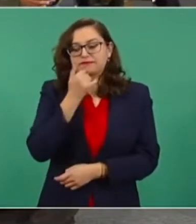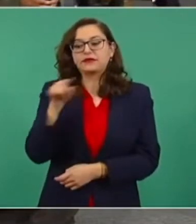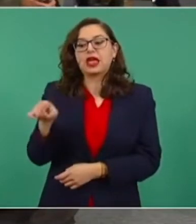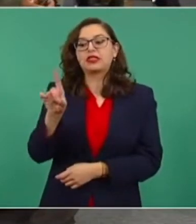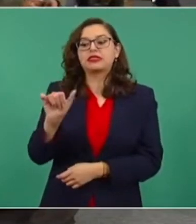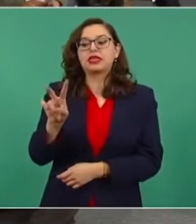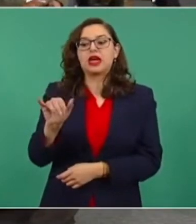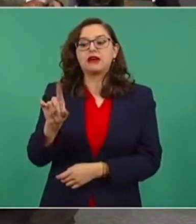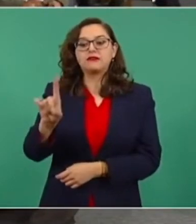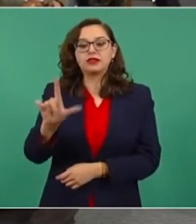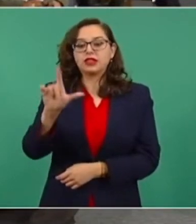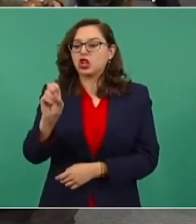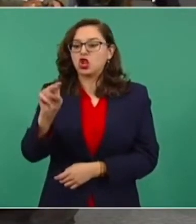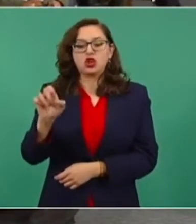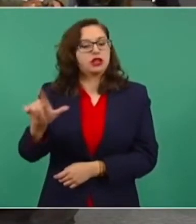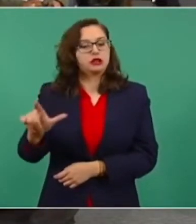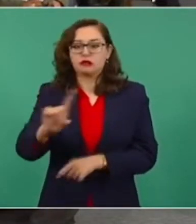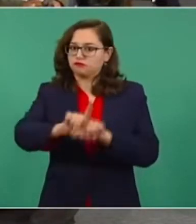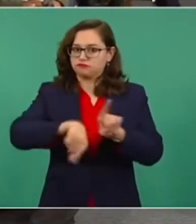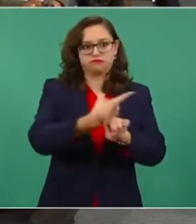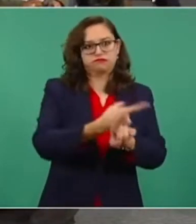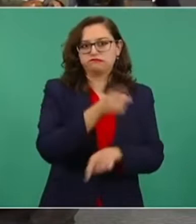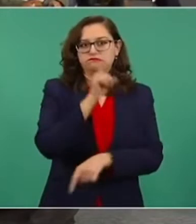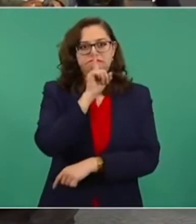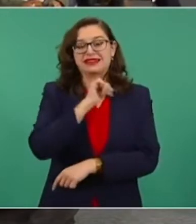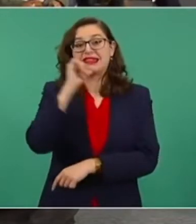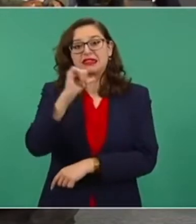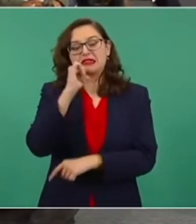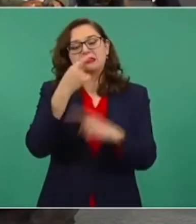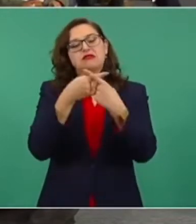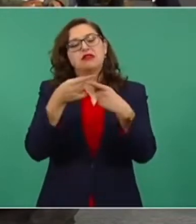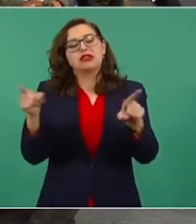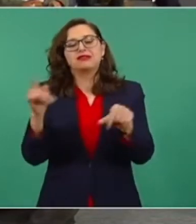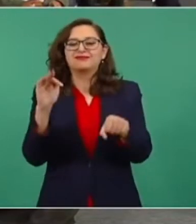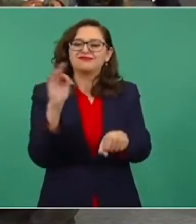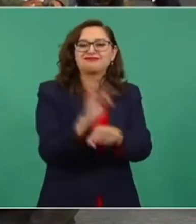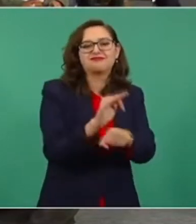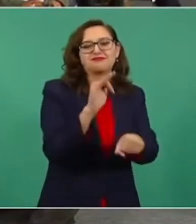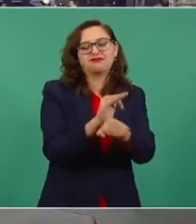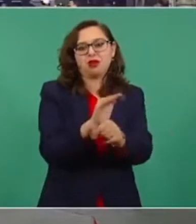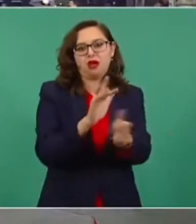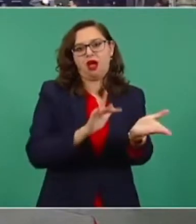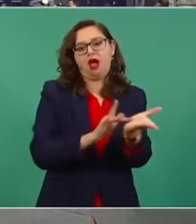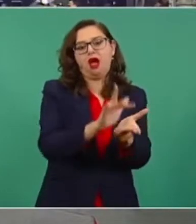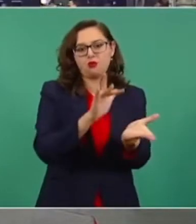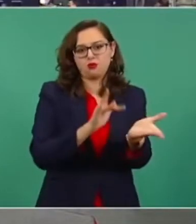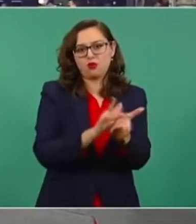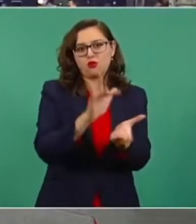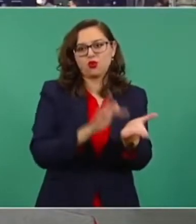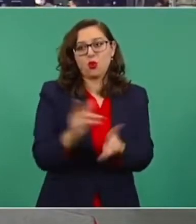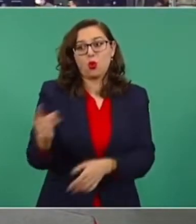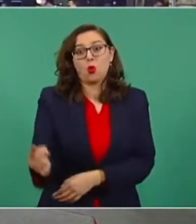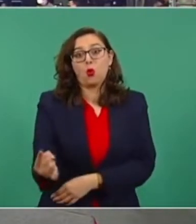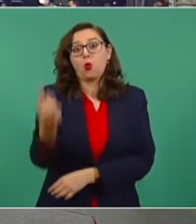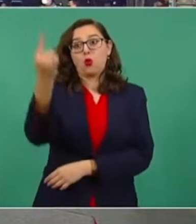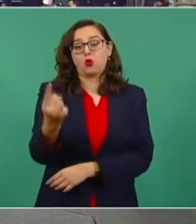Vergara fue una de las pocas autoridades que apoyó a la víctima en su denuncia de abuso de autoridad. Siendo un